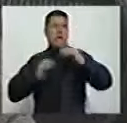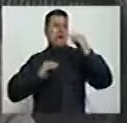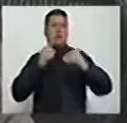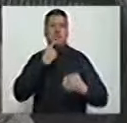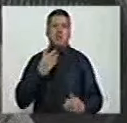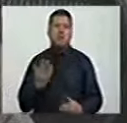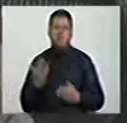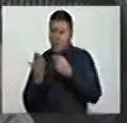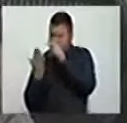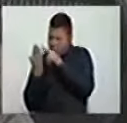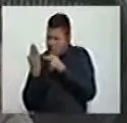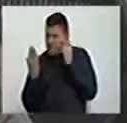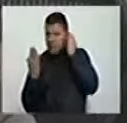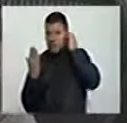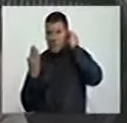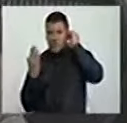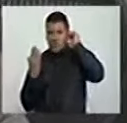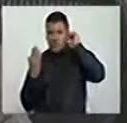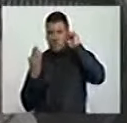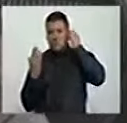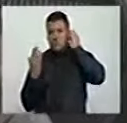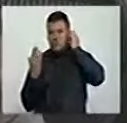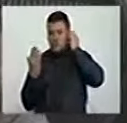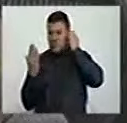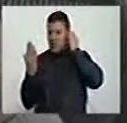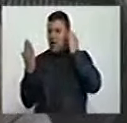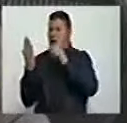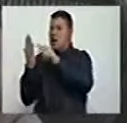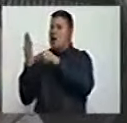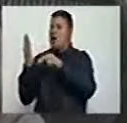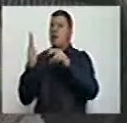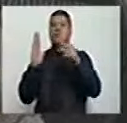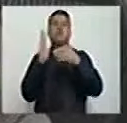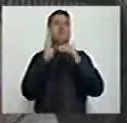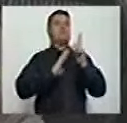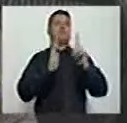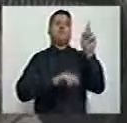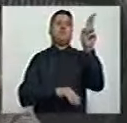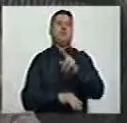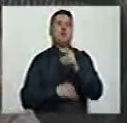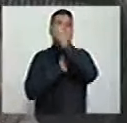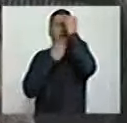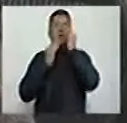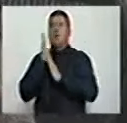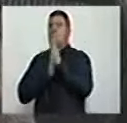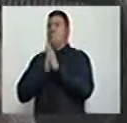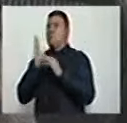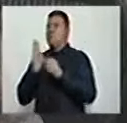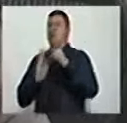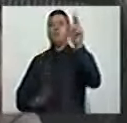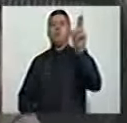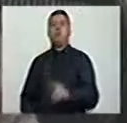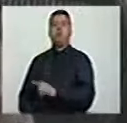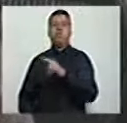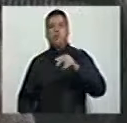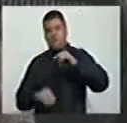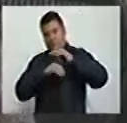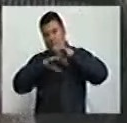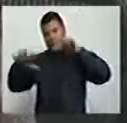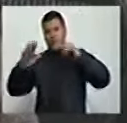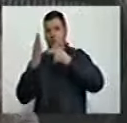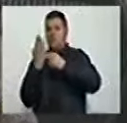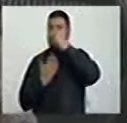informe de la IARC fue la excusa perfecta para cumplirle la exigencia a las FARC que establecían en el punto 5 del